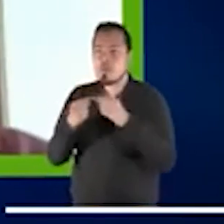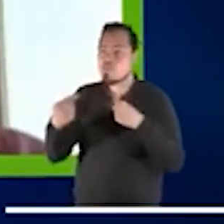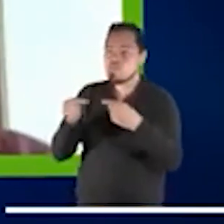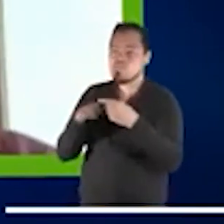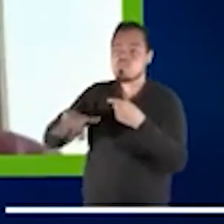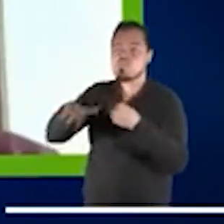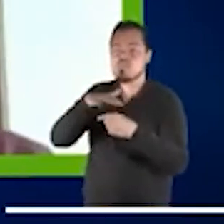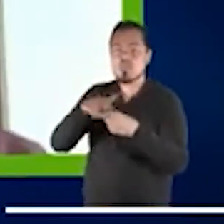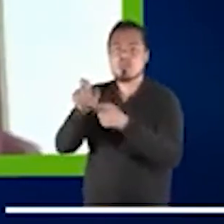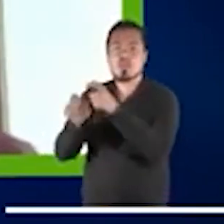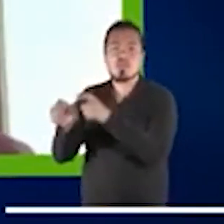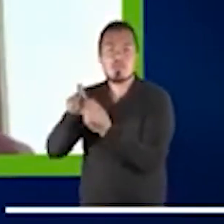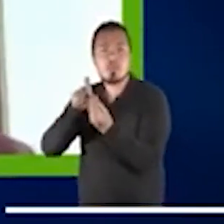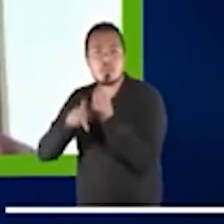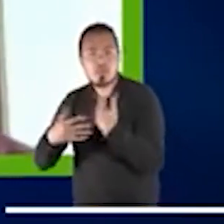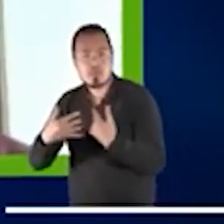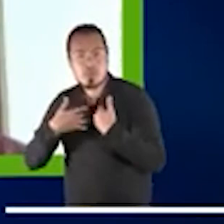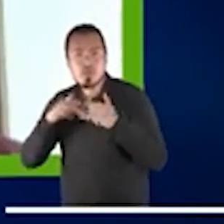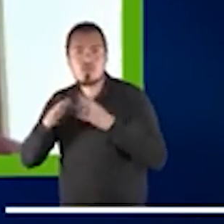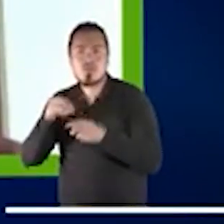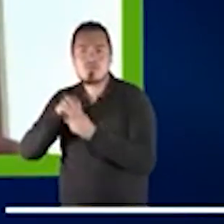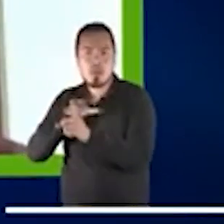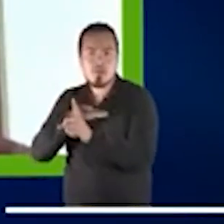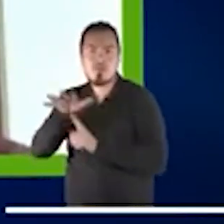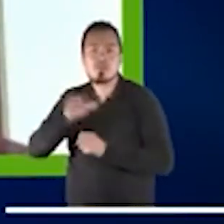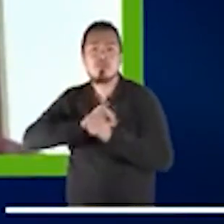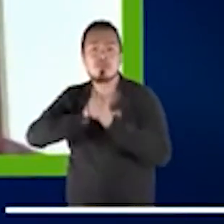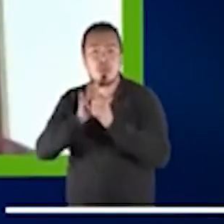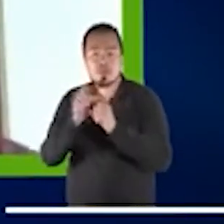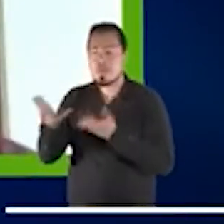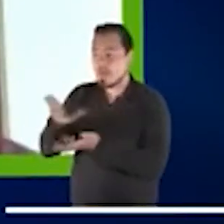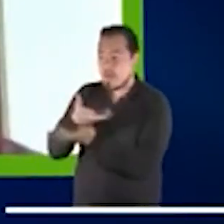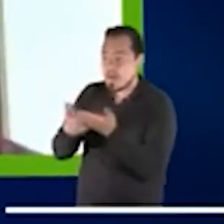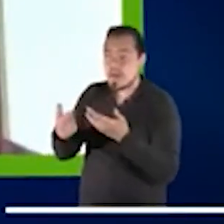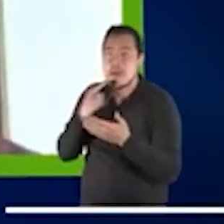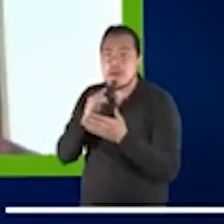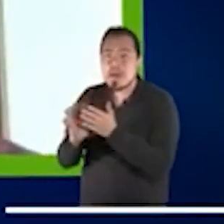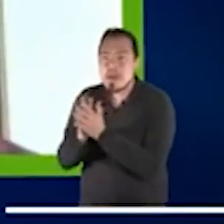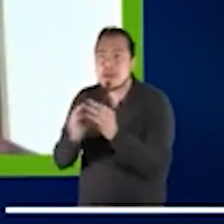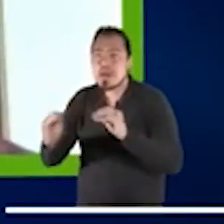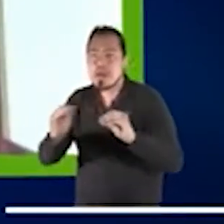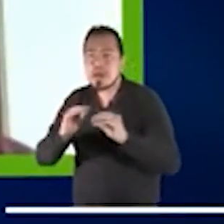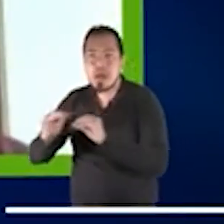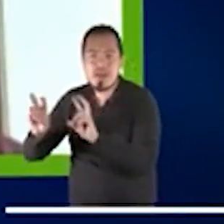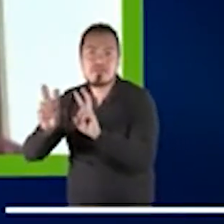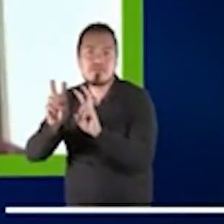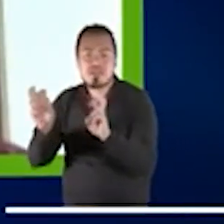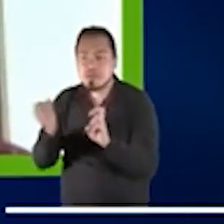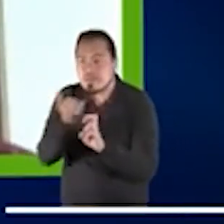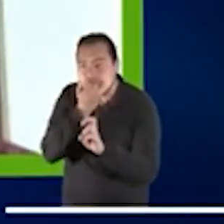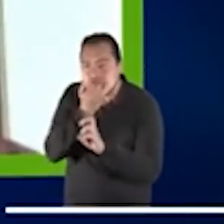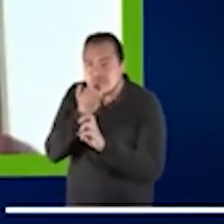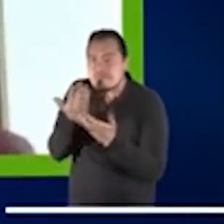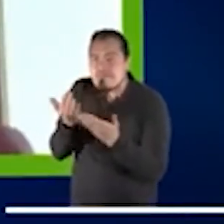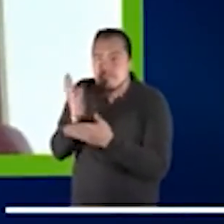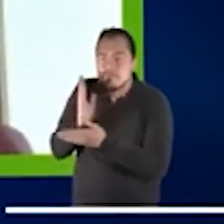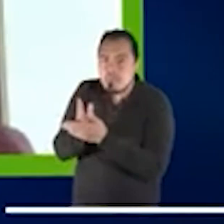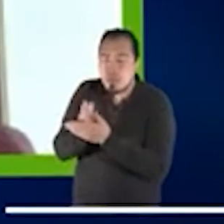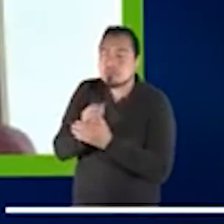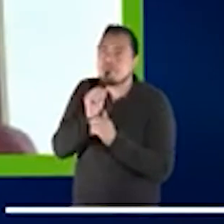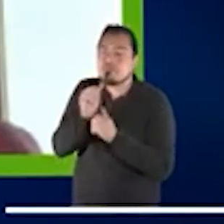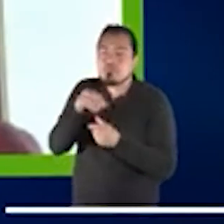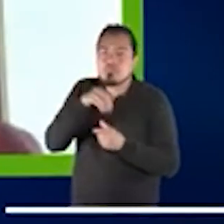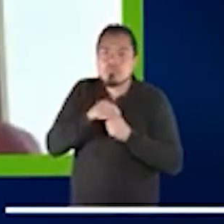diálogo para entender lo que había pasado en esta temporada del encierro y de la pandemia más fuerte